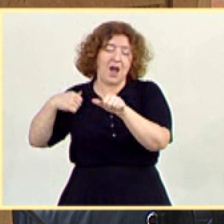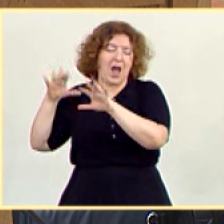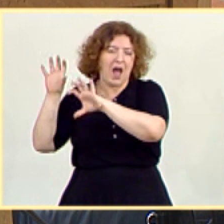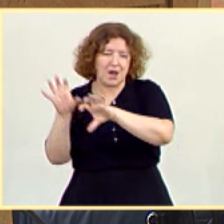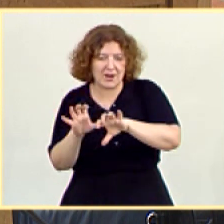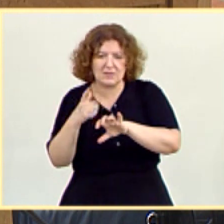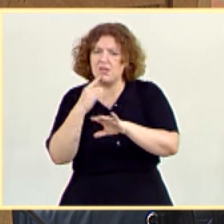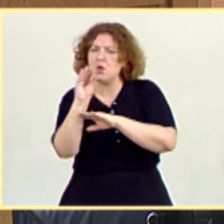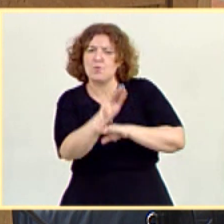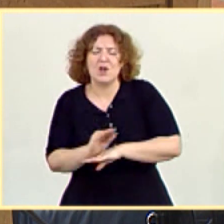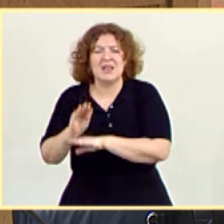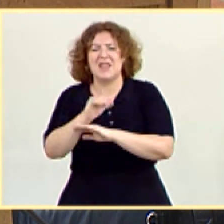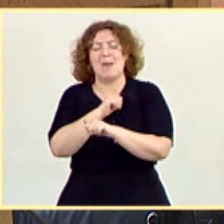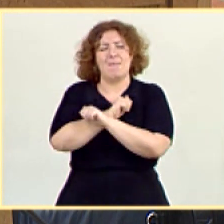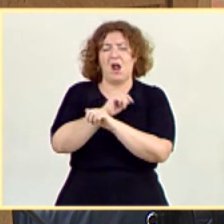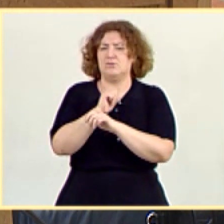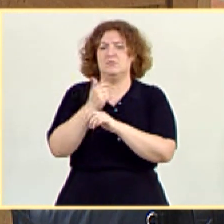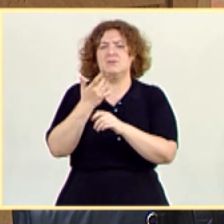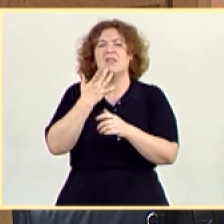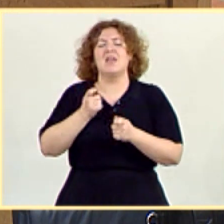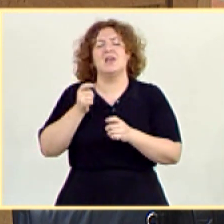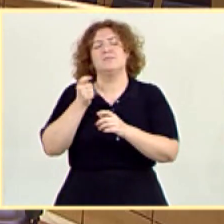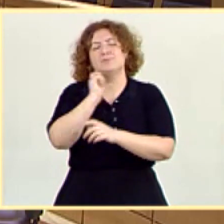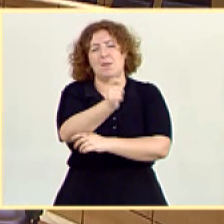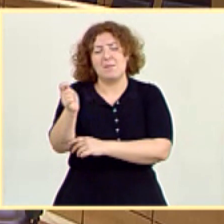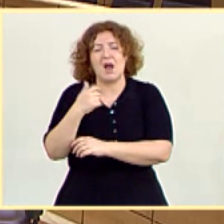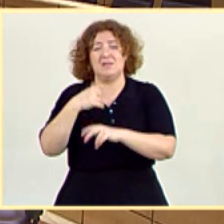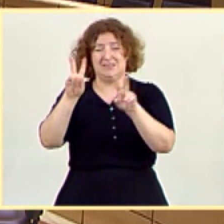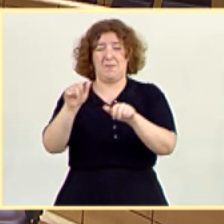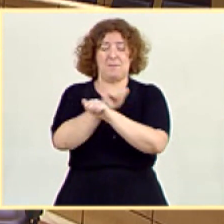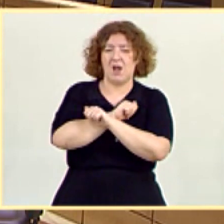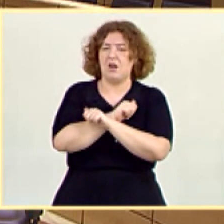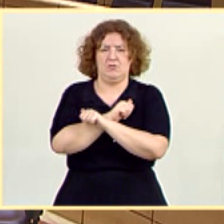de desempleo y, desde luego, las prestaciones públicas de desempleo. Gracias, ministra.